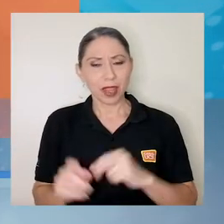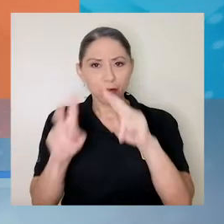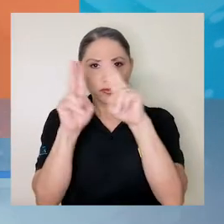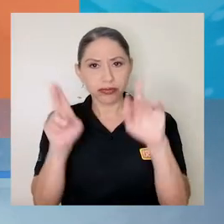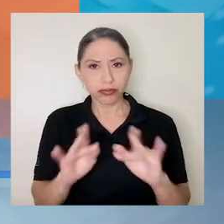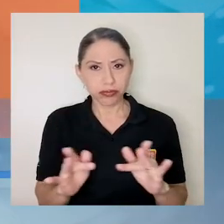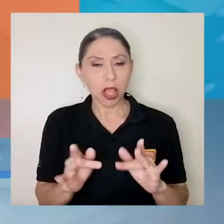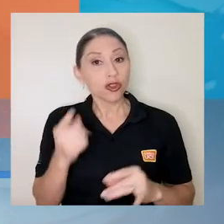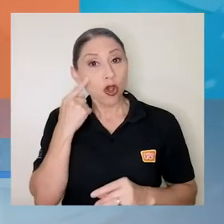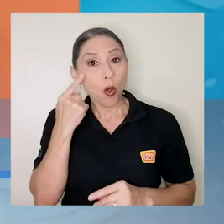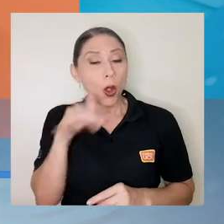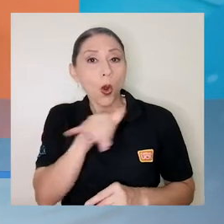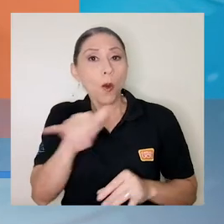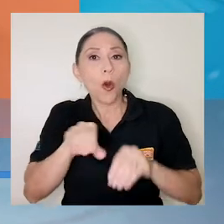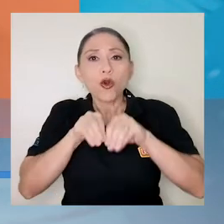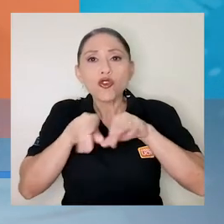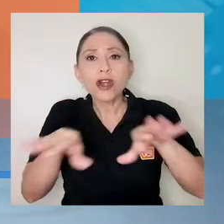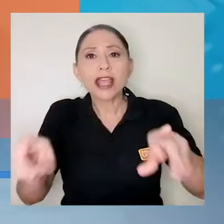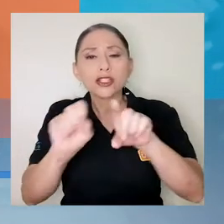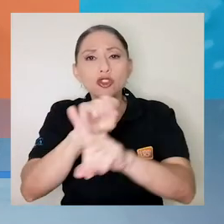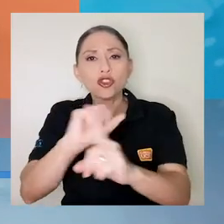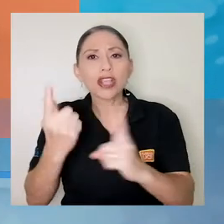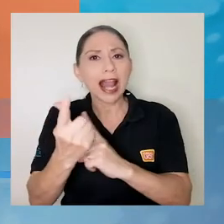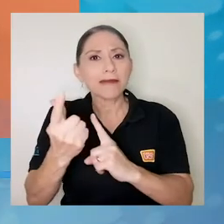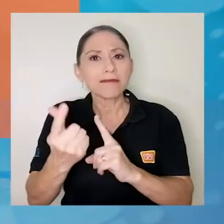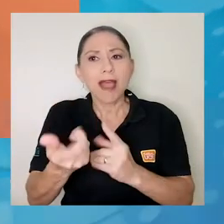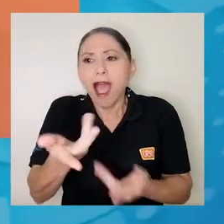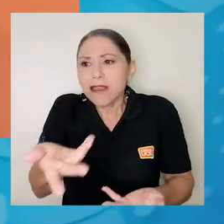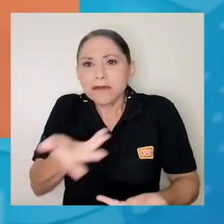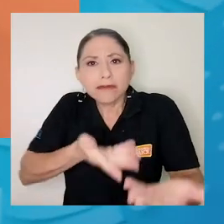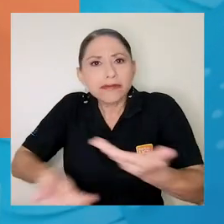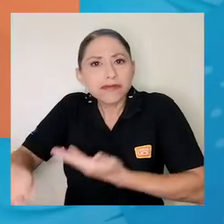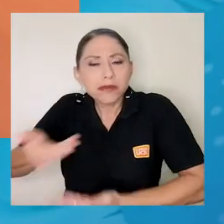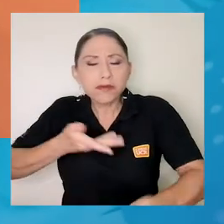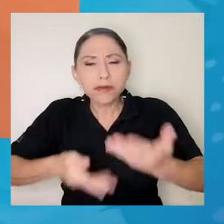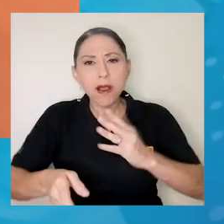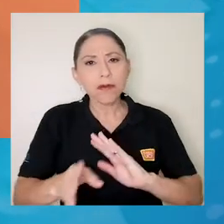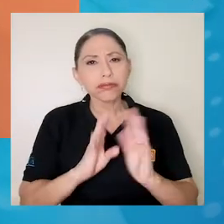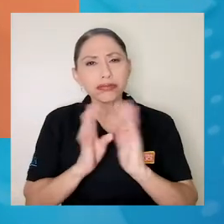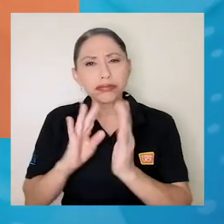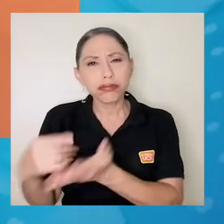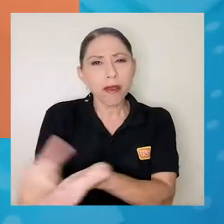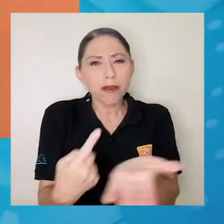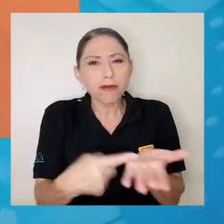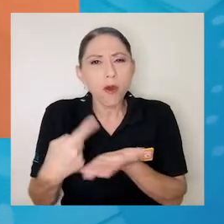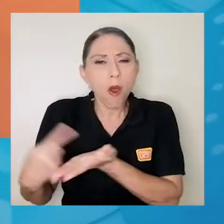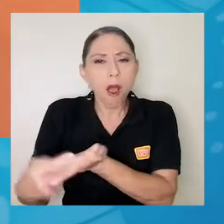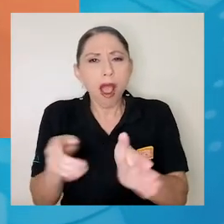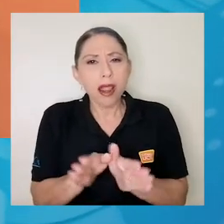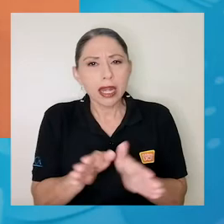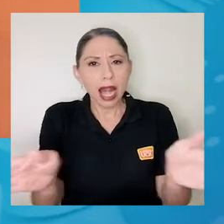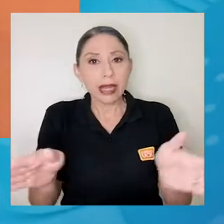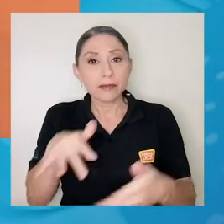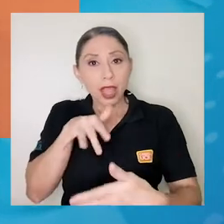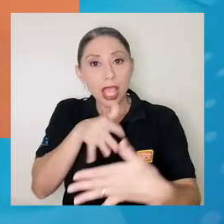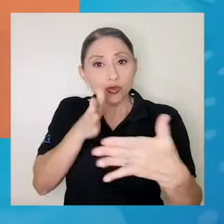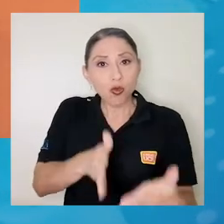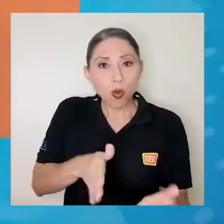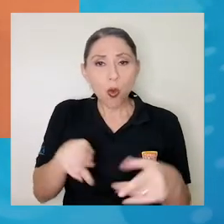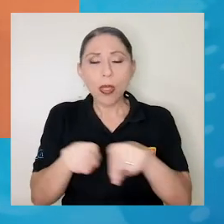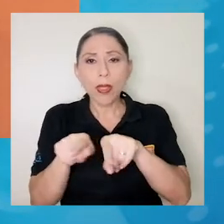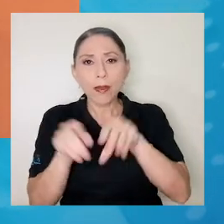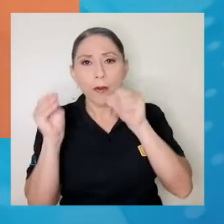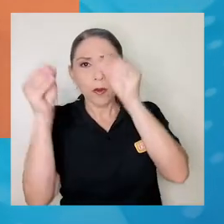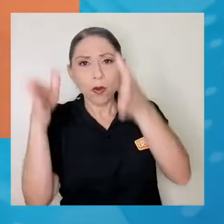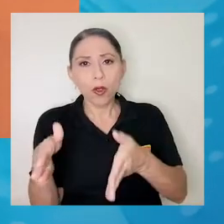como si fuera una red social, es prácticamente una red social donde se van a dar todas las discusiones generales, donde las personas, el estudiantado y no solo el estudiantado, también